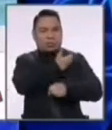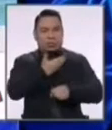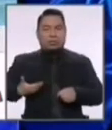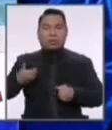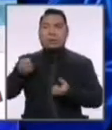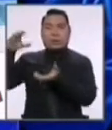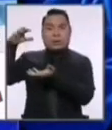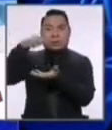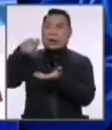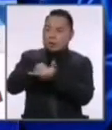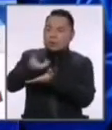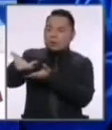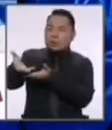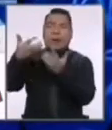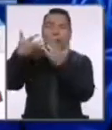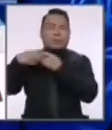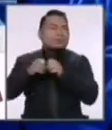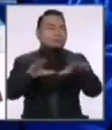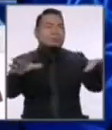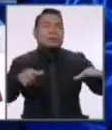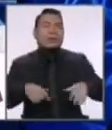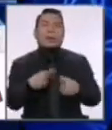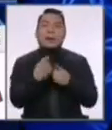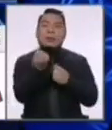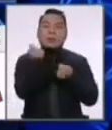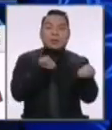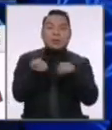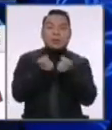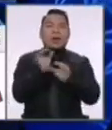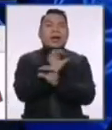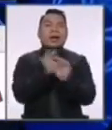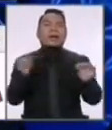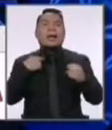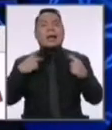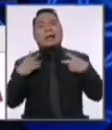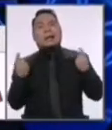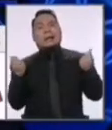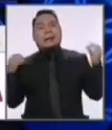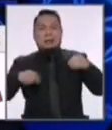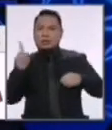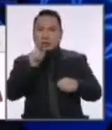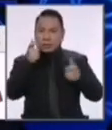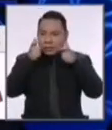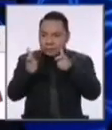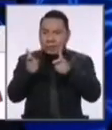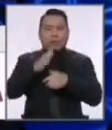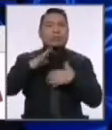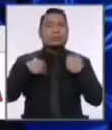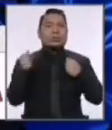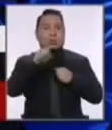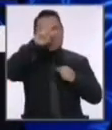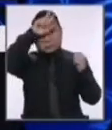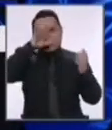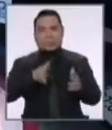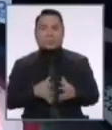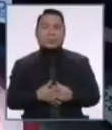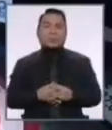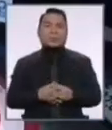es que muestran mayor efectividad. Pero con un precio regulado para que nadie sea millonario ni riqueza de la salud de todos los peruanos.